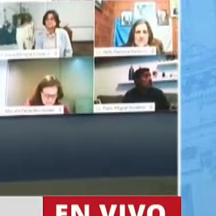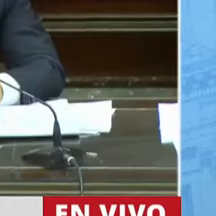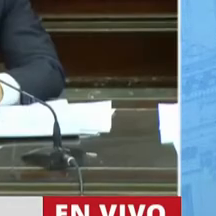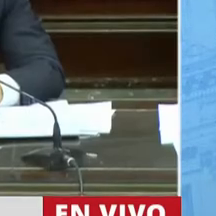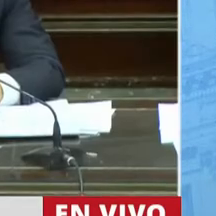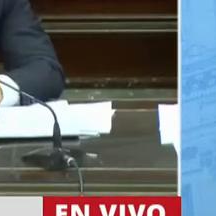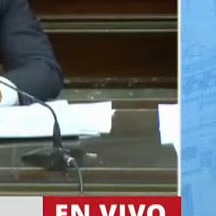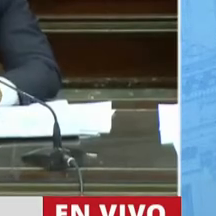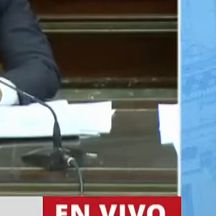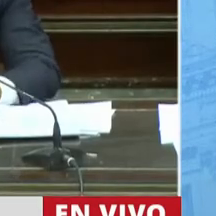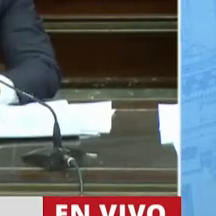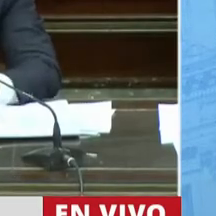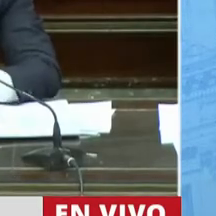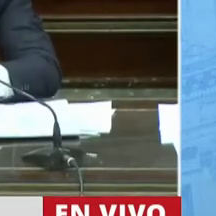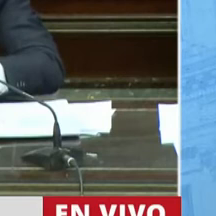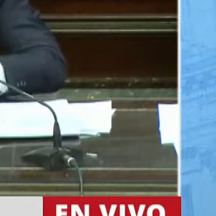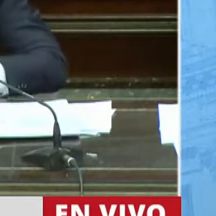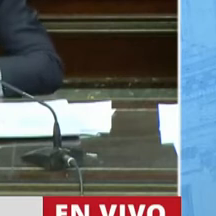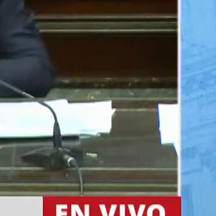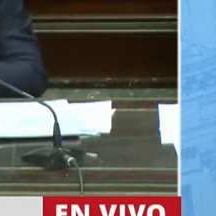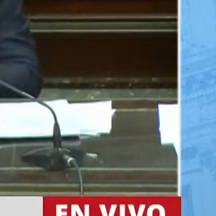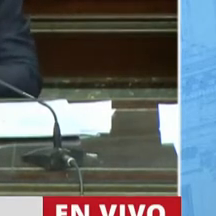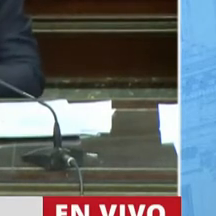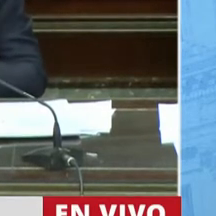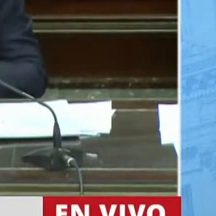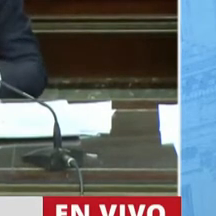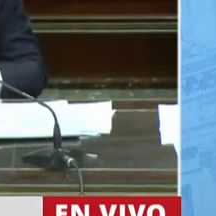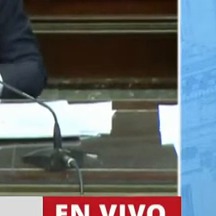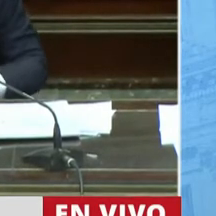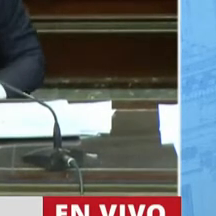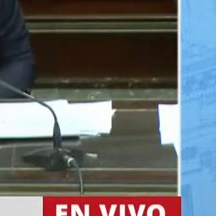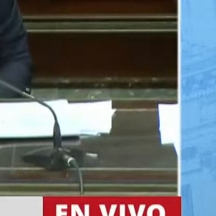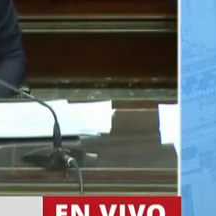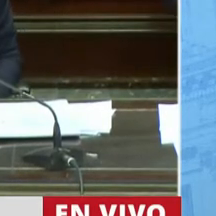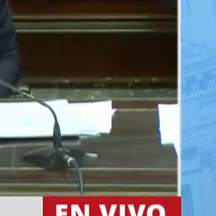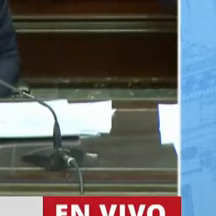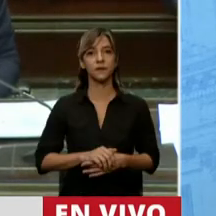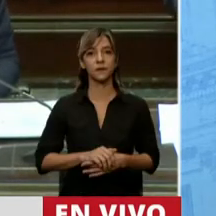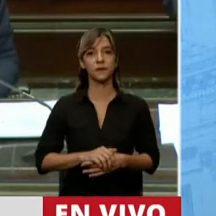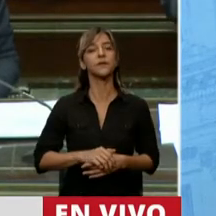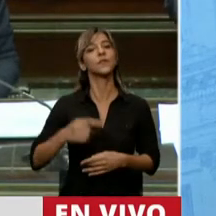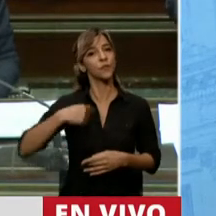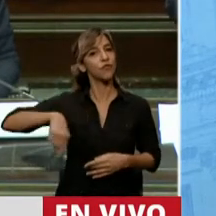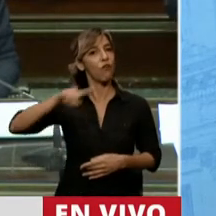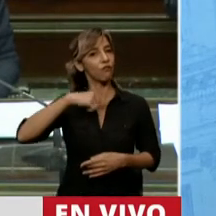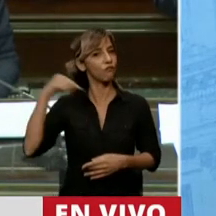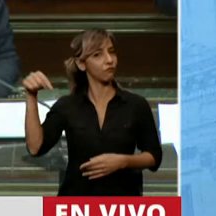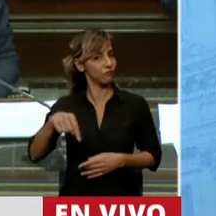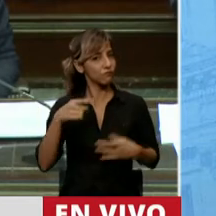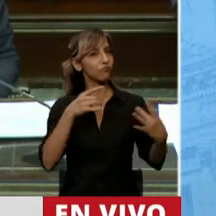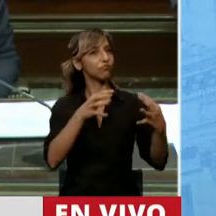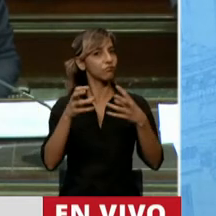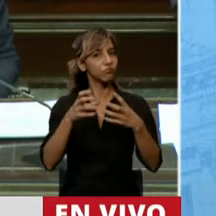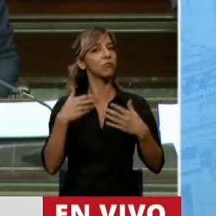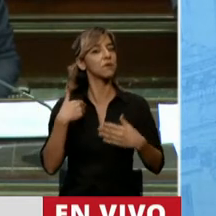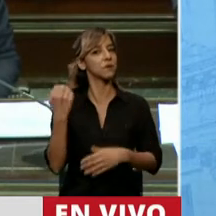en la Casa del Pueblo, cumpliendo con lo que establece nuestra Constitución. Voy a referirme a las preguntas, ya que tenemos escaso